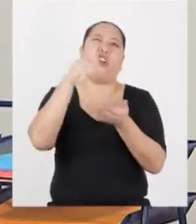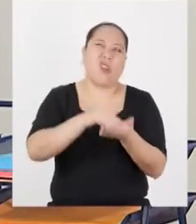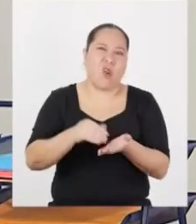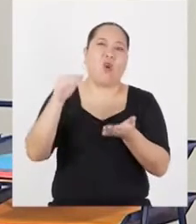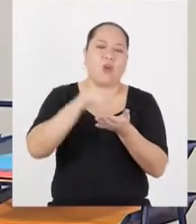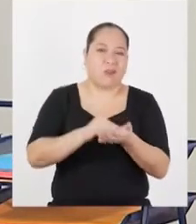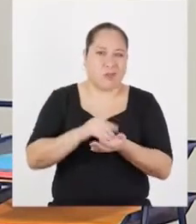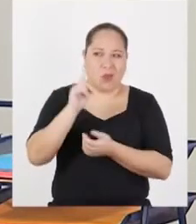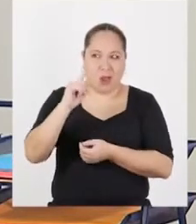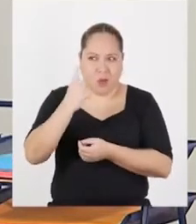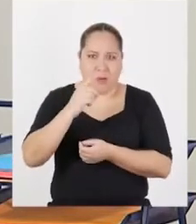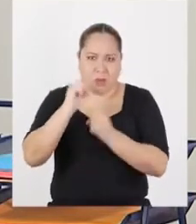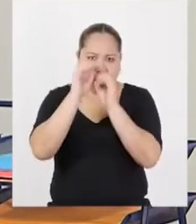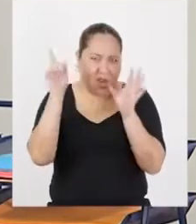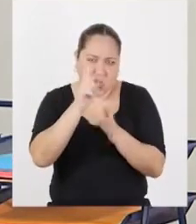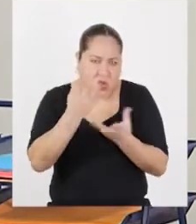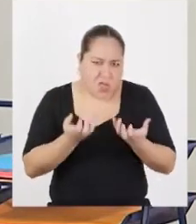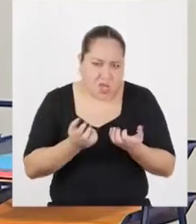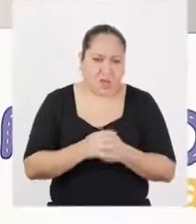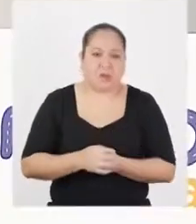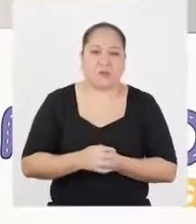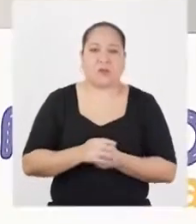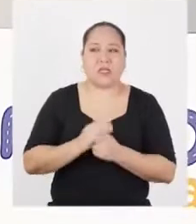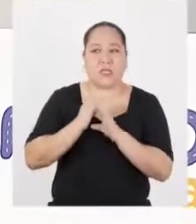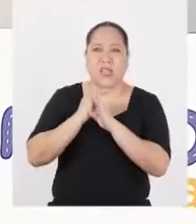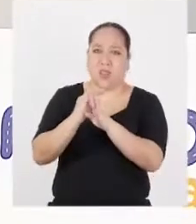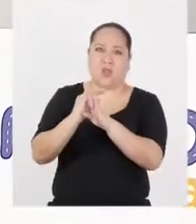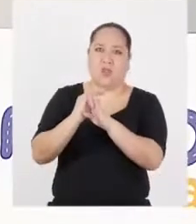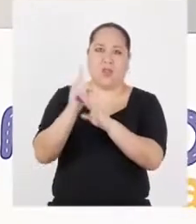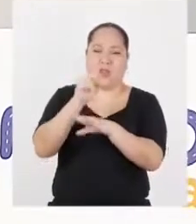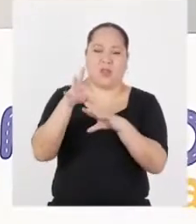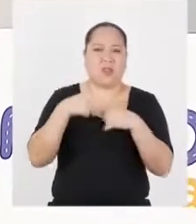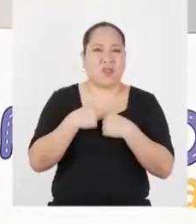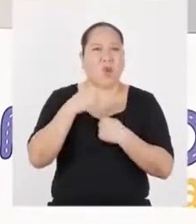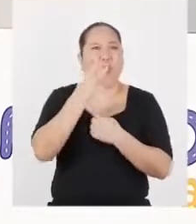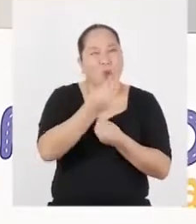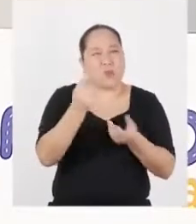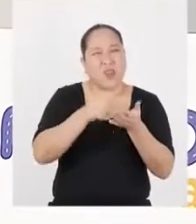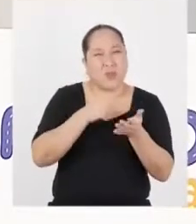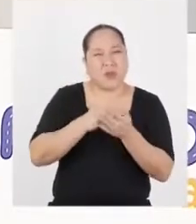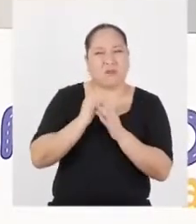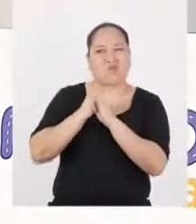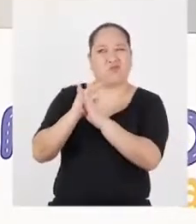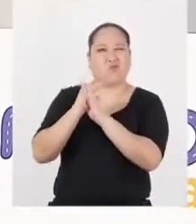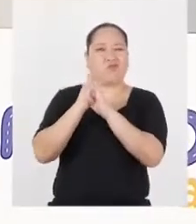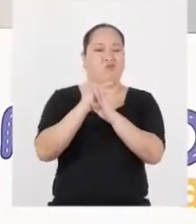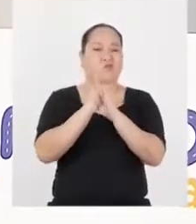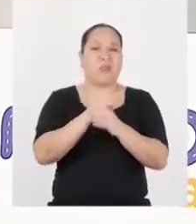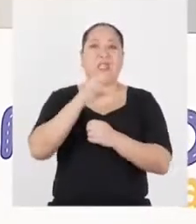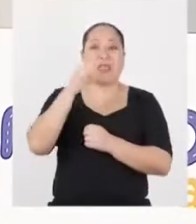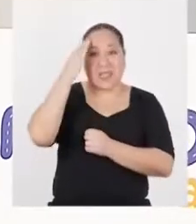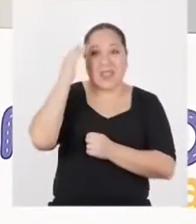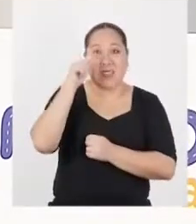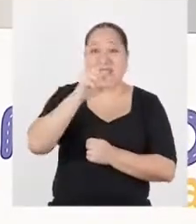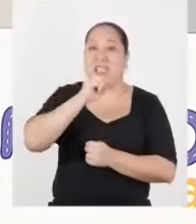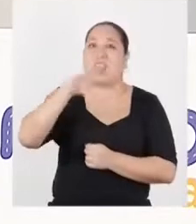repita. Ya que la primera es claro que no quiere. Bueno, se negó. Y cuando alguien se niega varias veces seguidas, sabes que dice